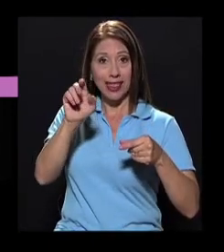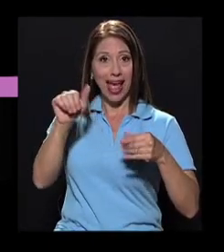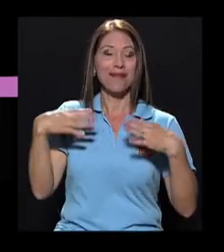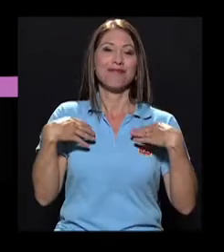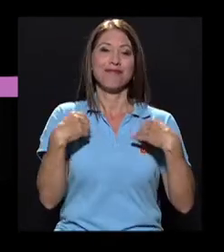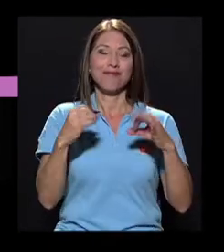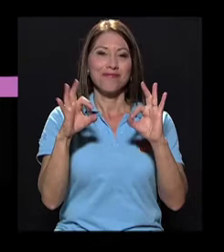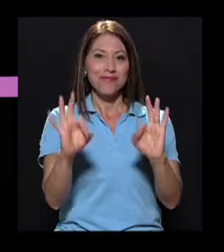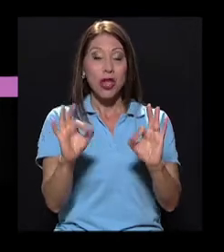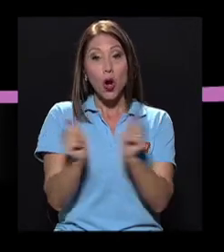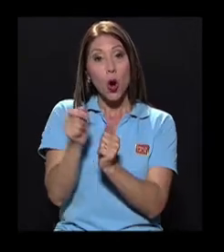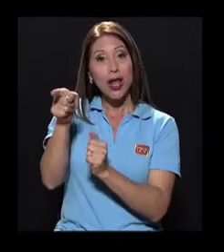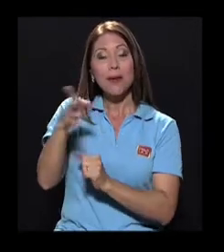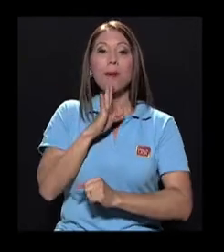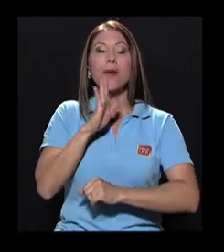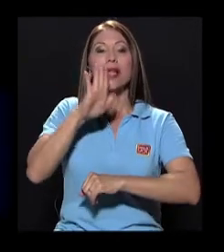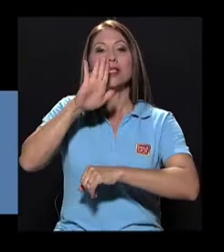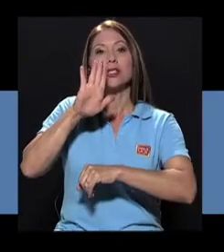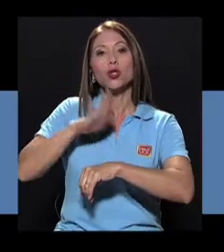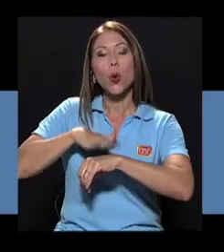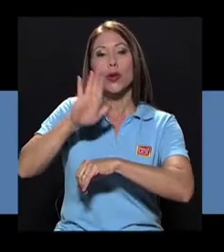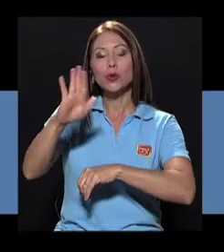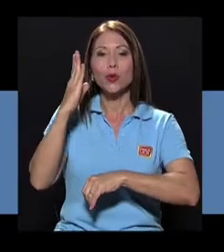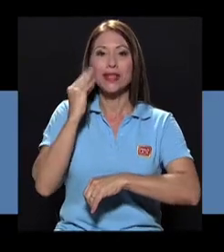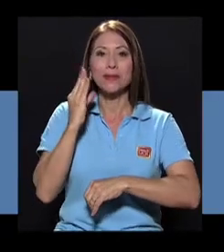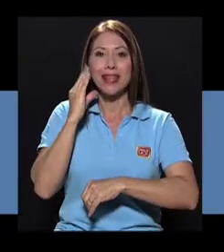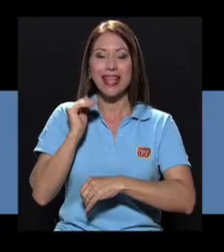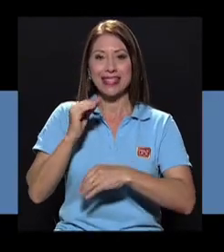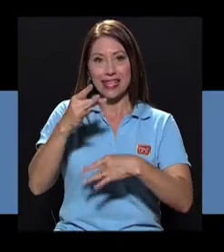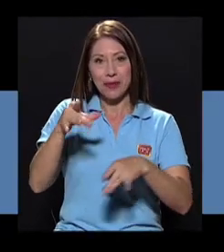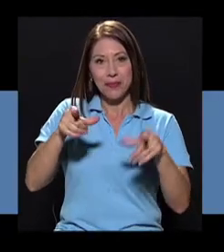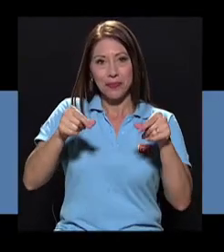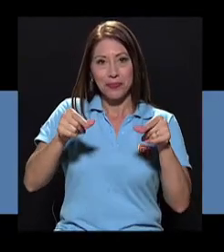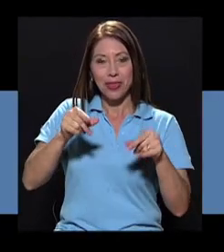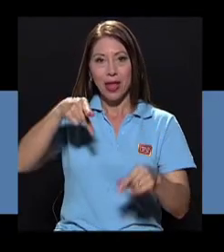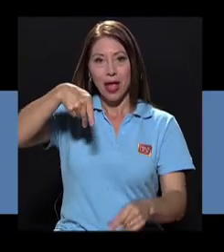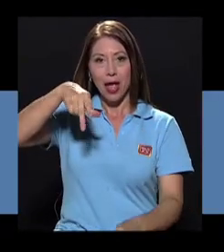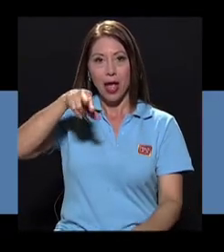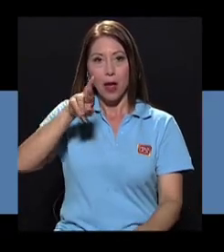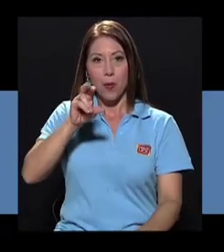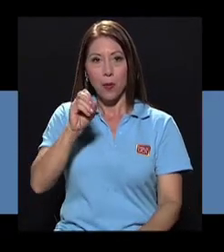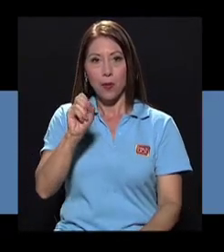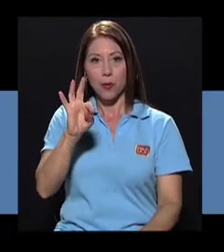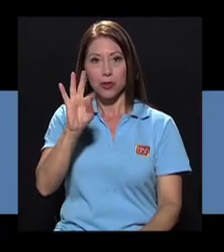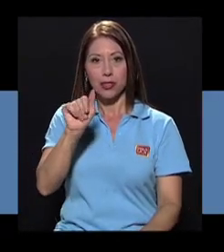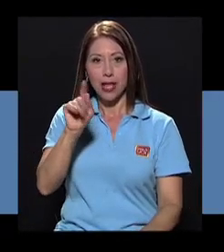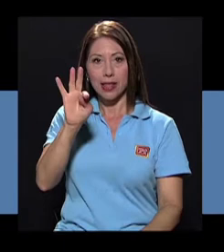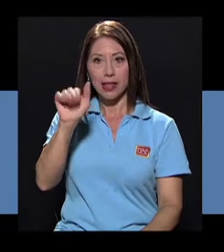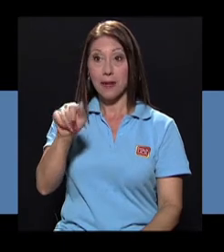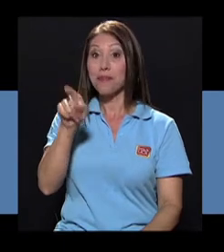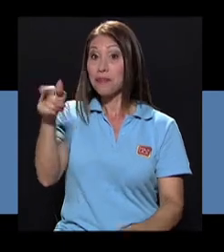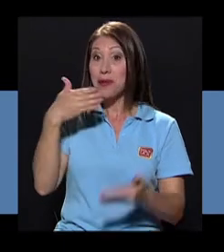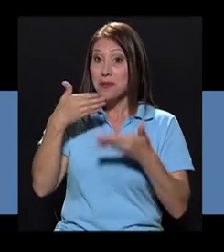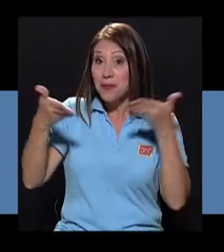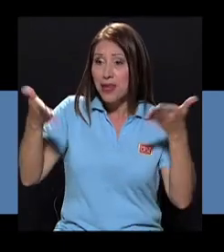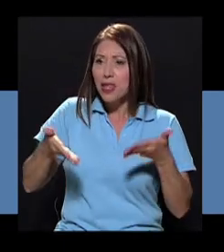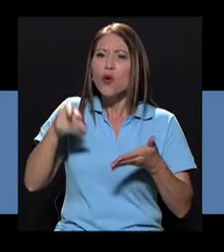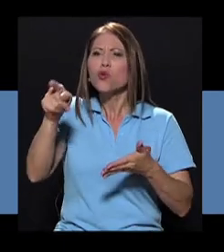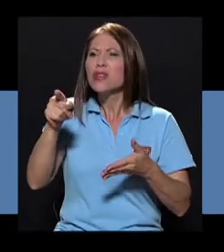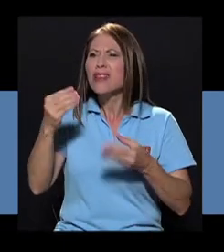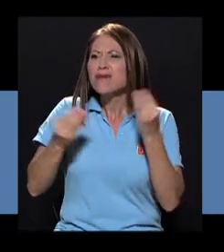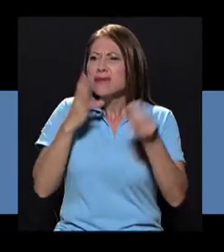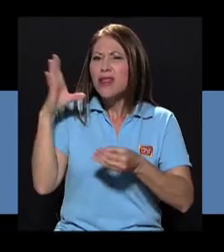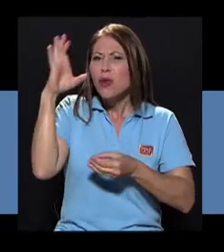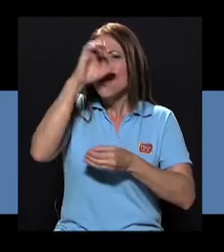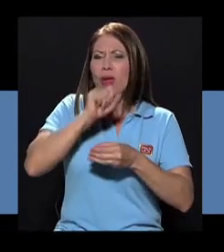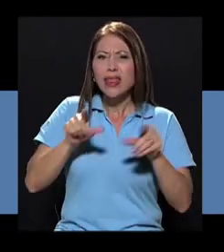próstata y con él vamos a conversar acerca de su experiencia. Don Carlos, bienvenido. ¿Cómo se enteró